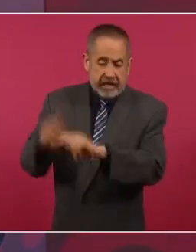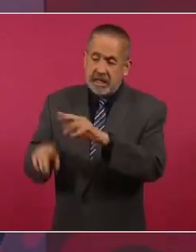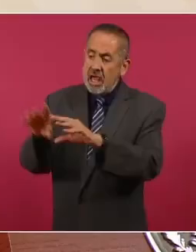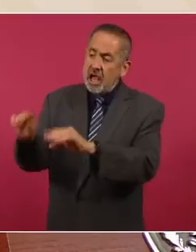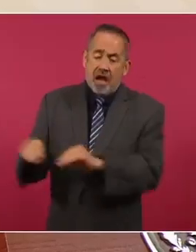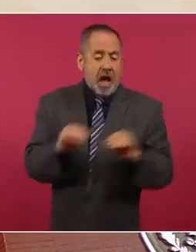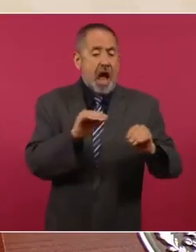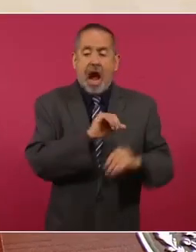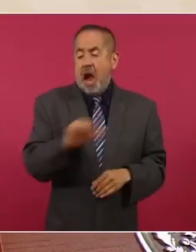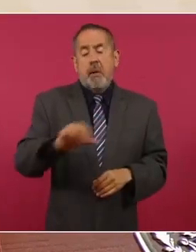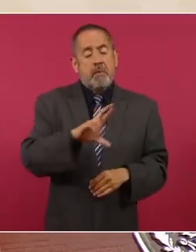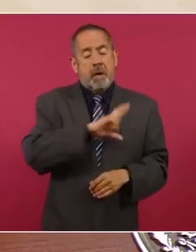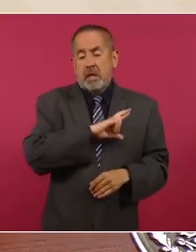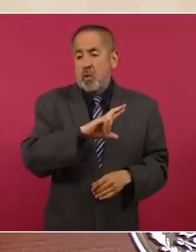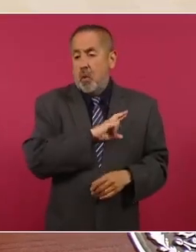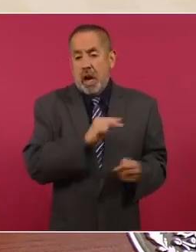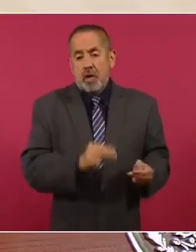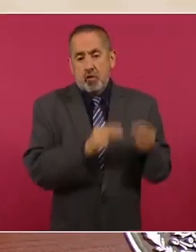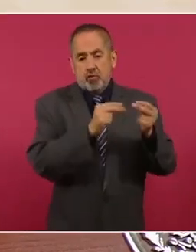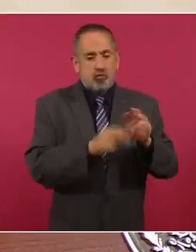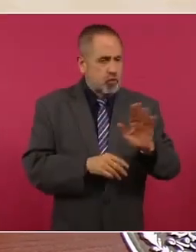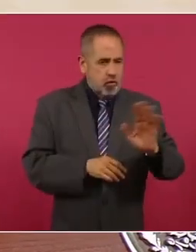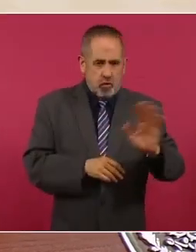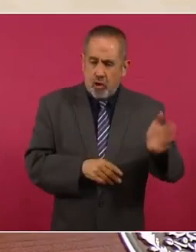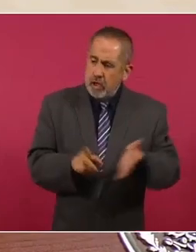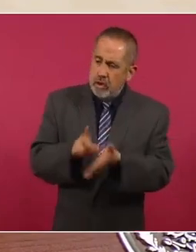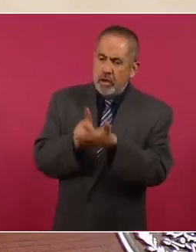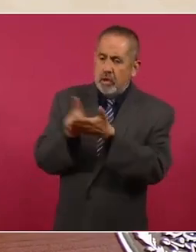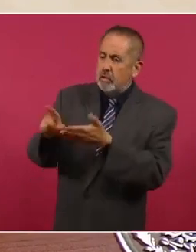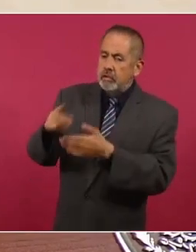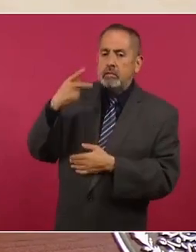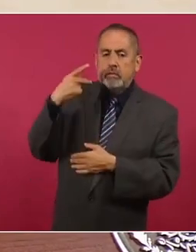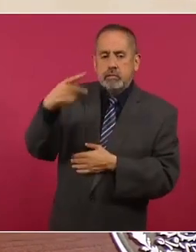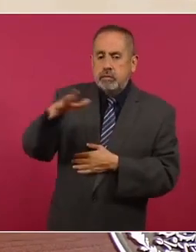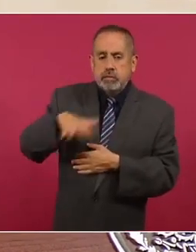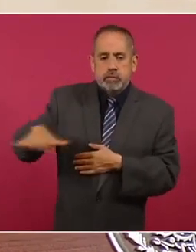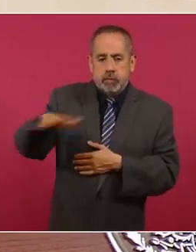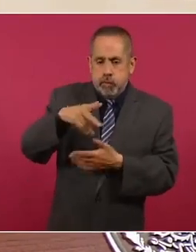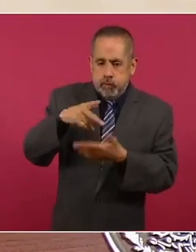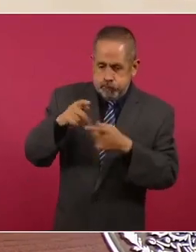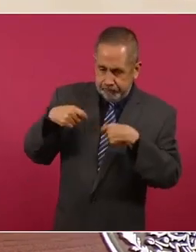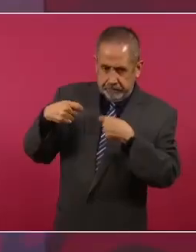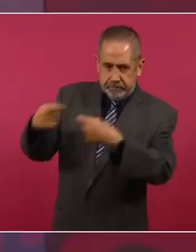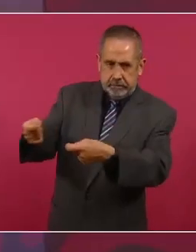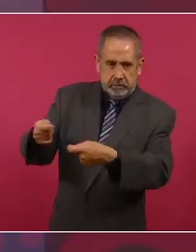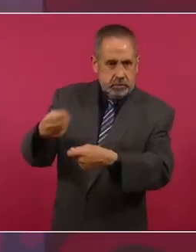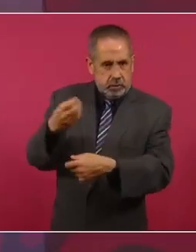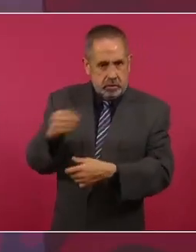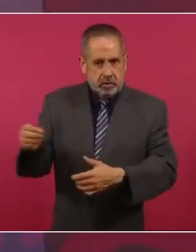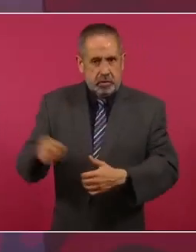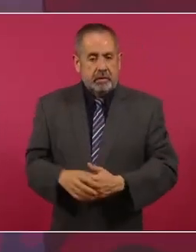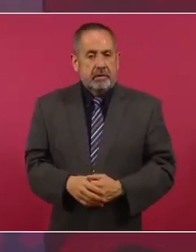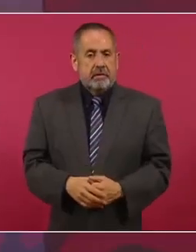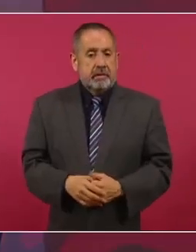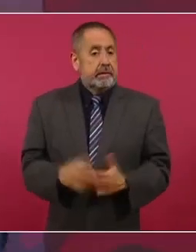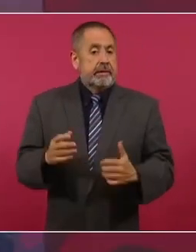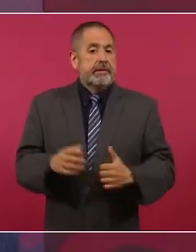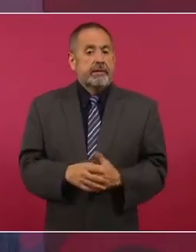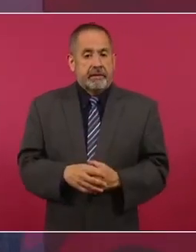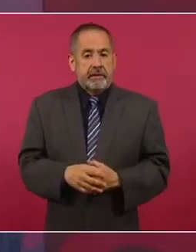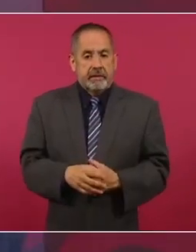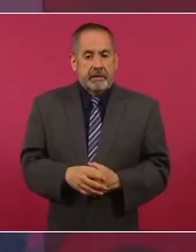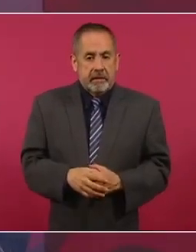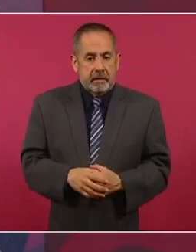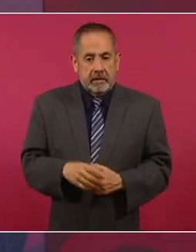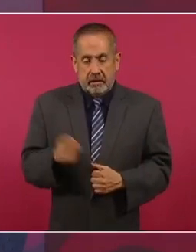cuando se trata de derechos de nuestro pueblo. Entonces, este es